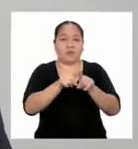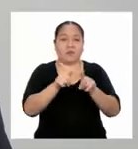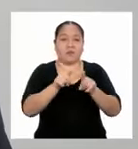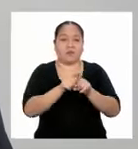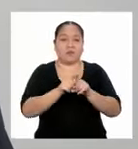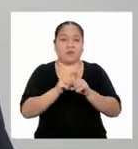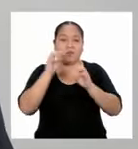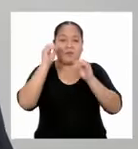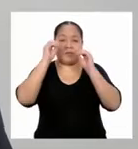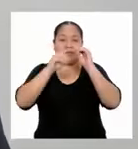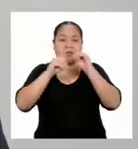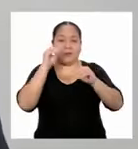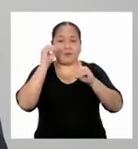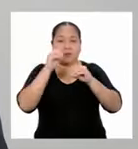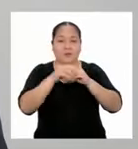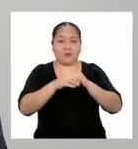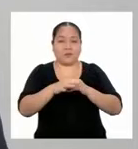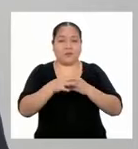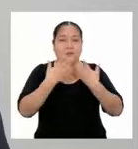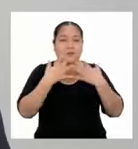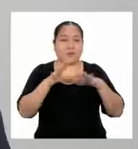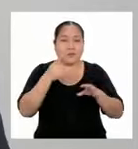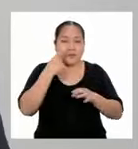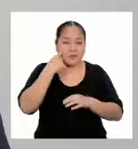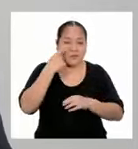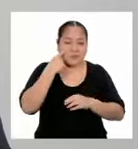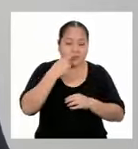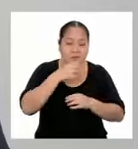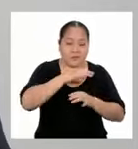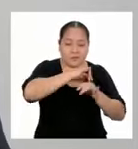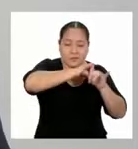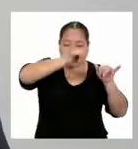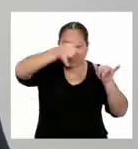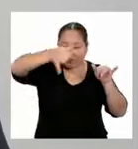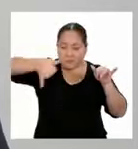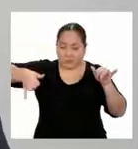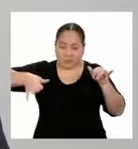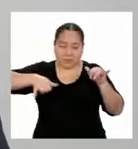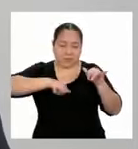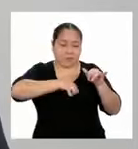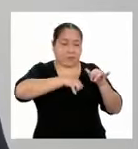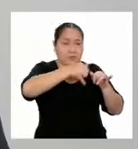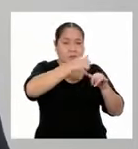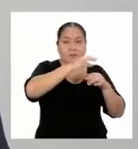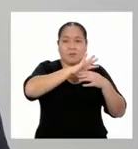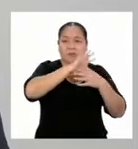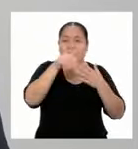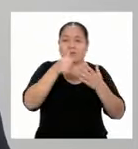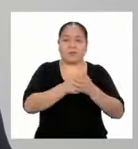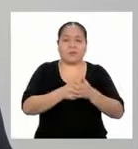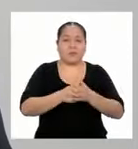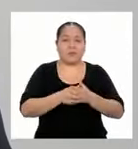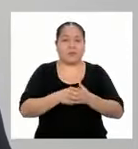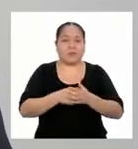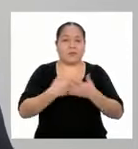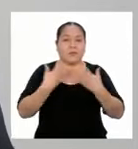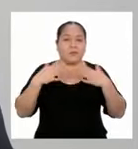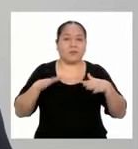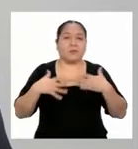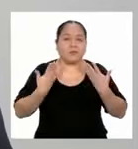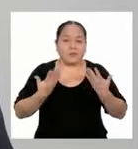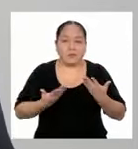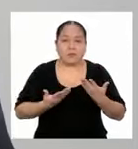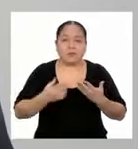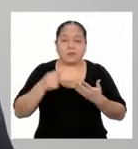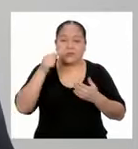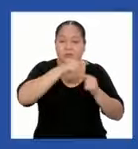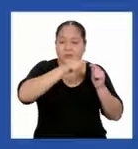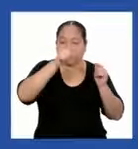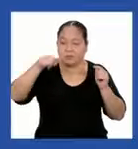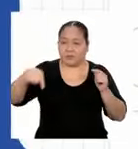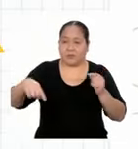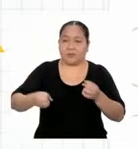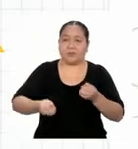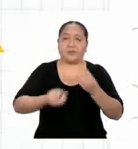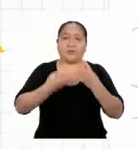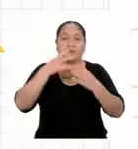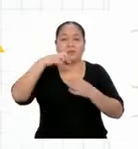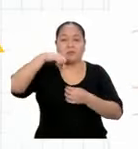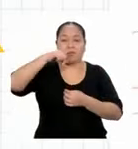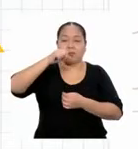y ahora conocemos todas las medidas del borde. Ahora ya puedes calcular el perímetro del terreno.